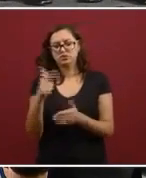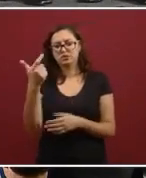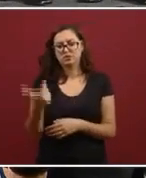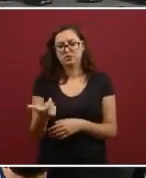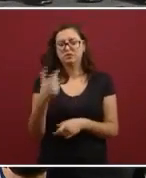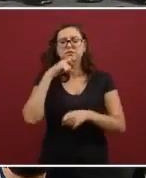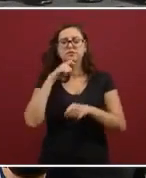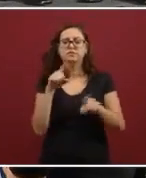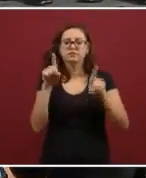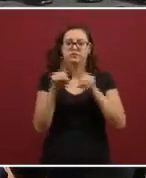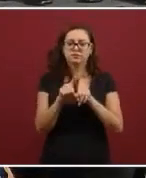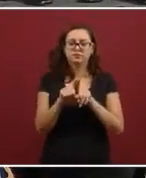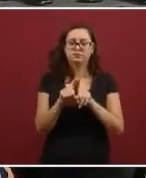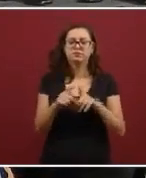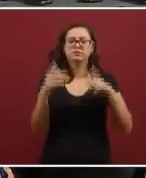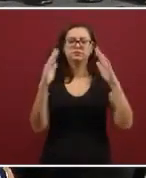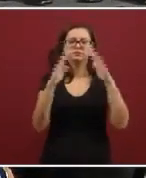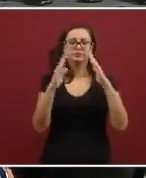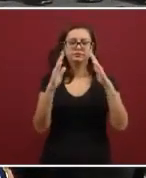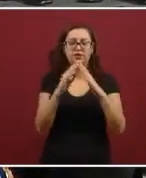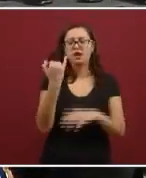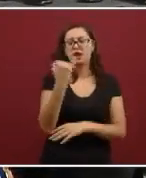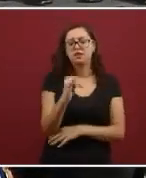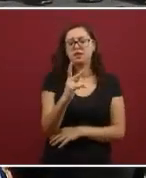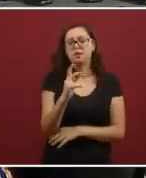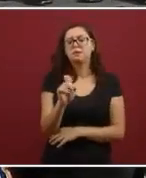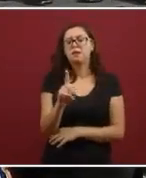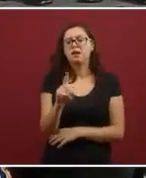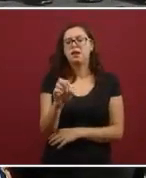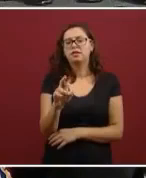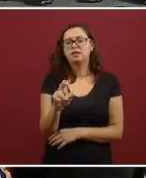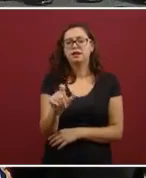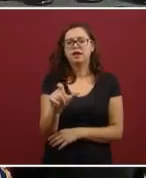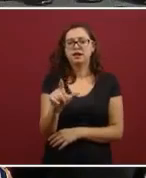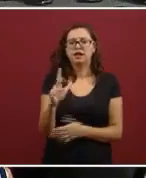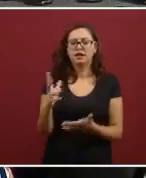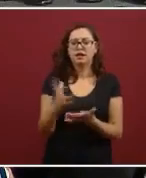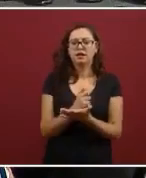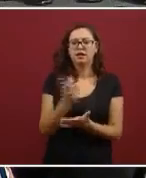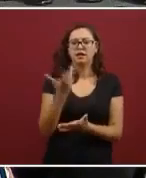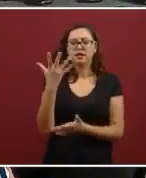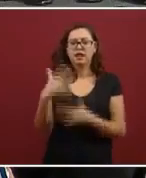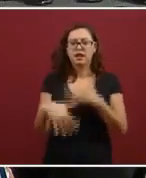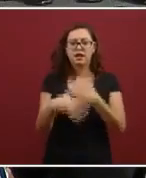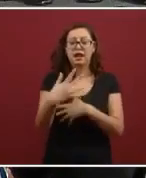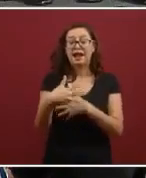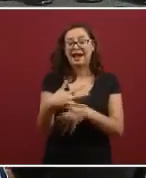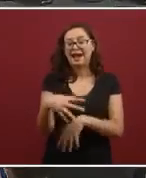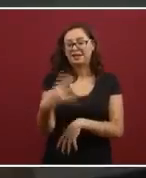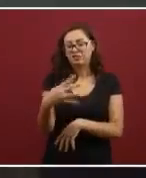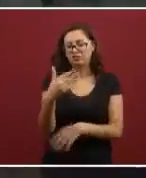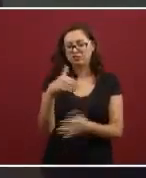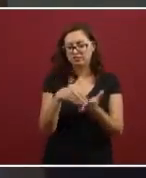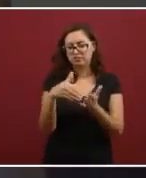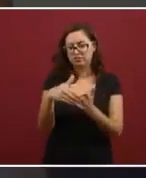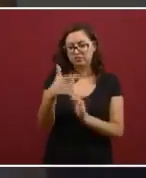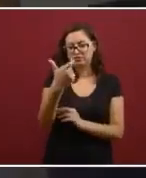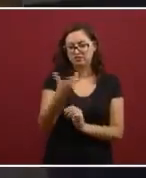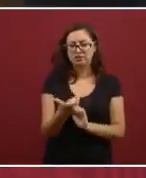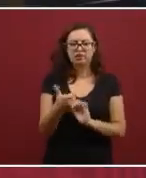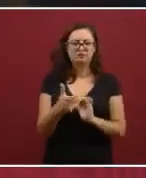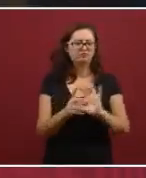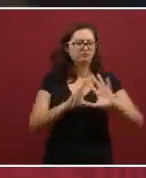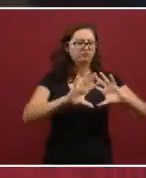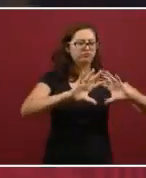También tenemos una casa en Jardines del Pedregal, que tiene un valor de 14 millones de pesos. En suma, la cantidad